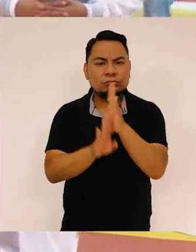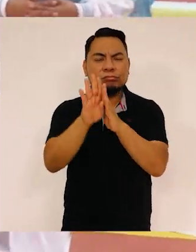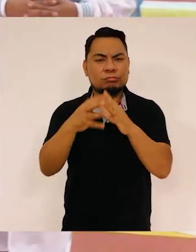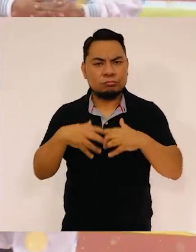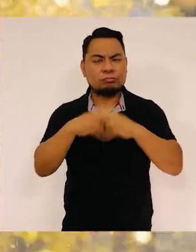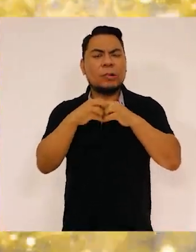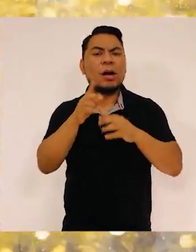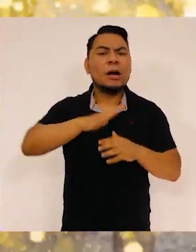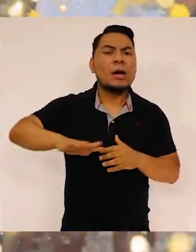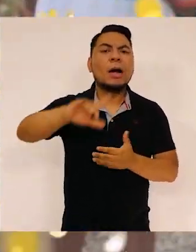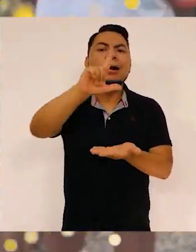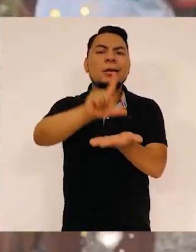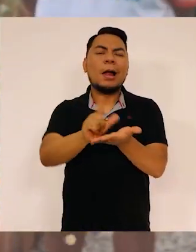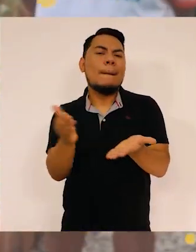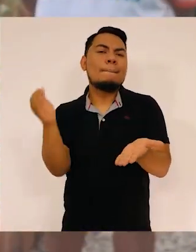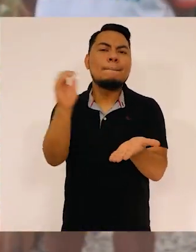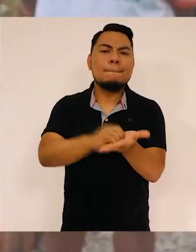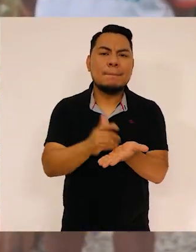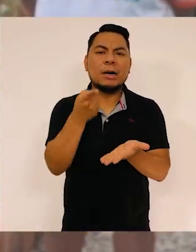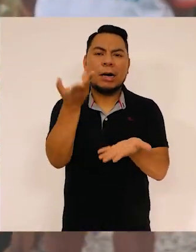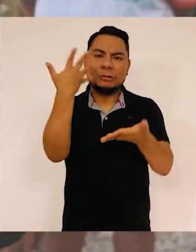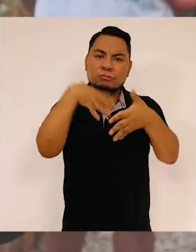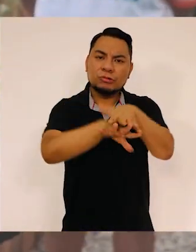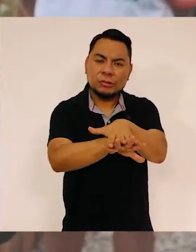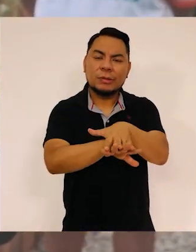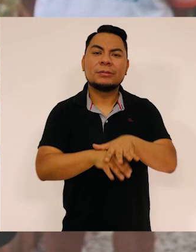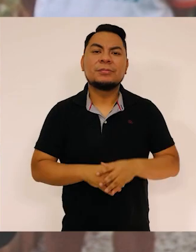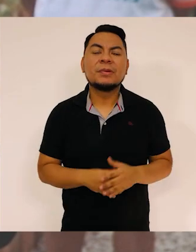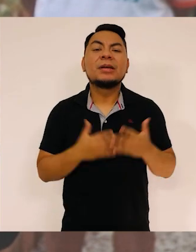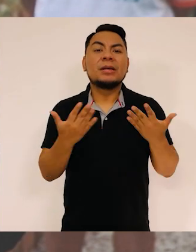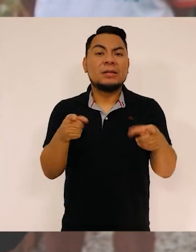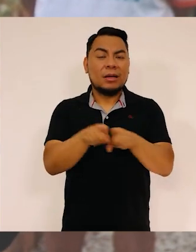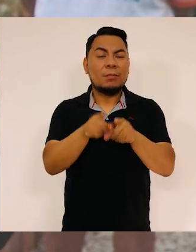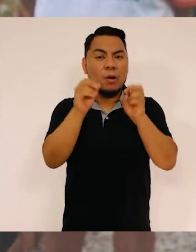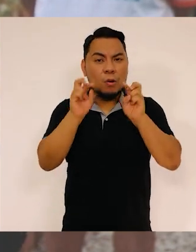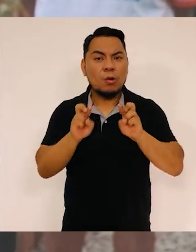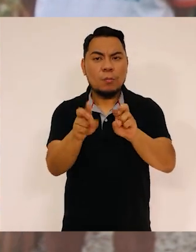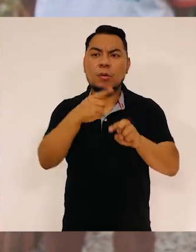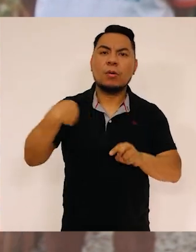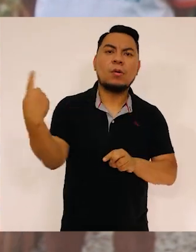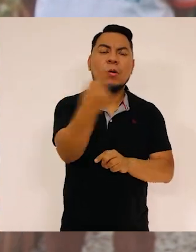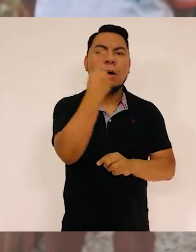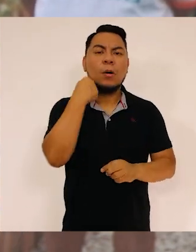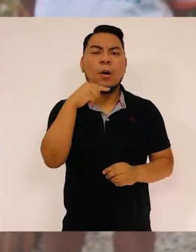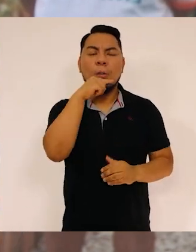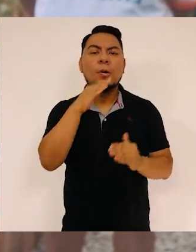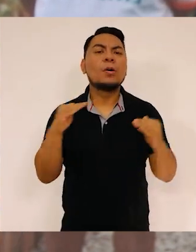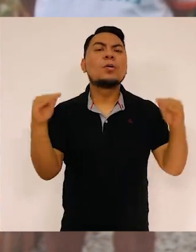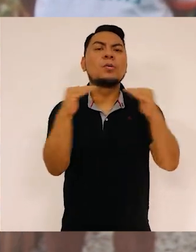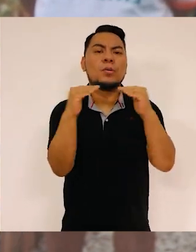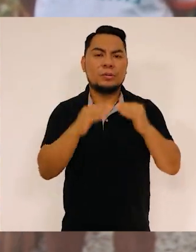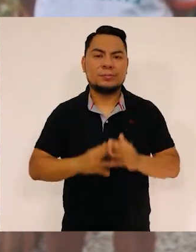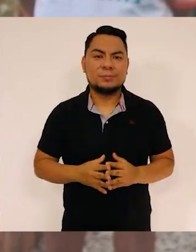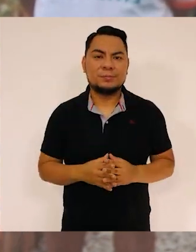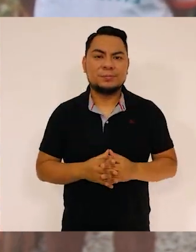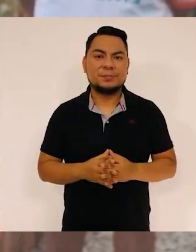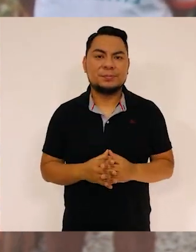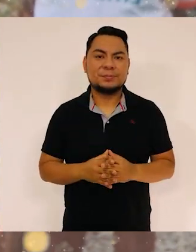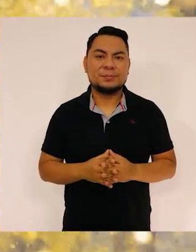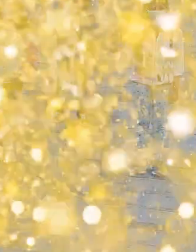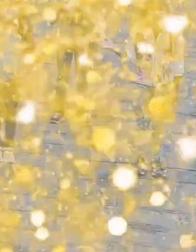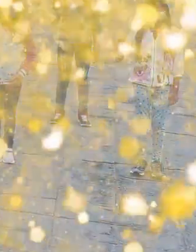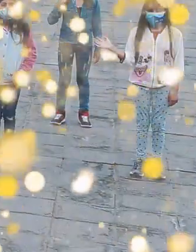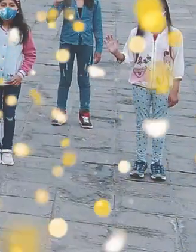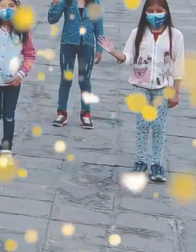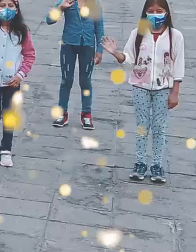consolidar para una ciudad cada vez más inclusiva y con oportunidades para todos, sin excepción.